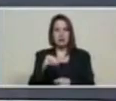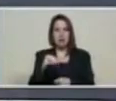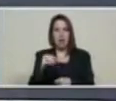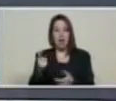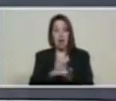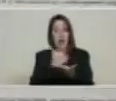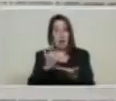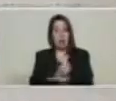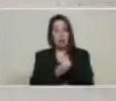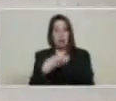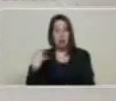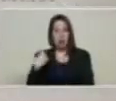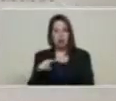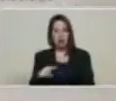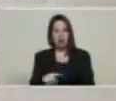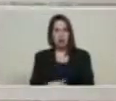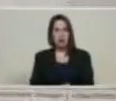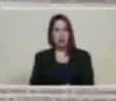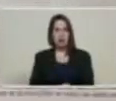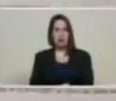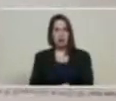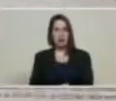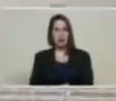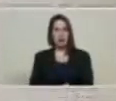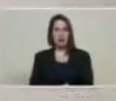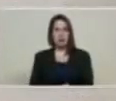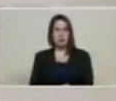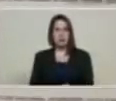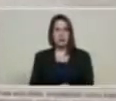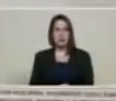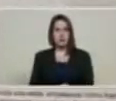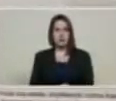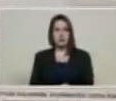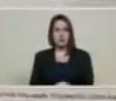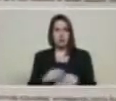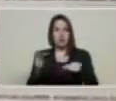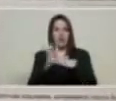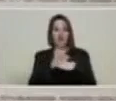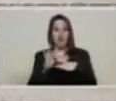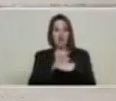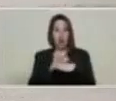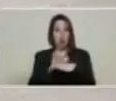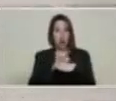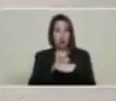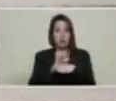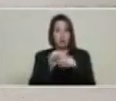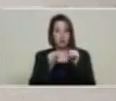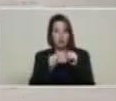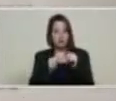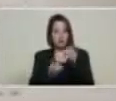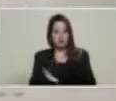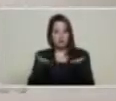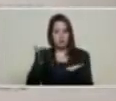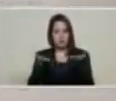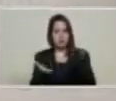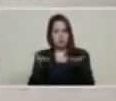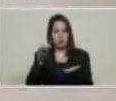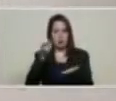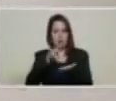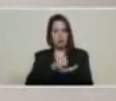del petro para la fórmula del establecimiento de su valor